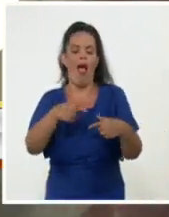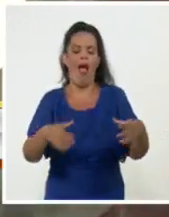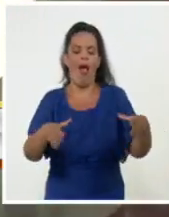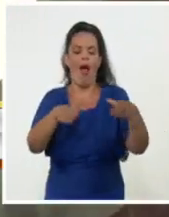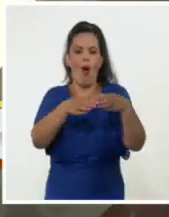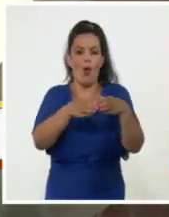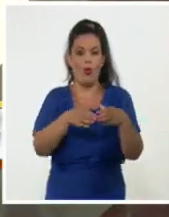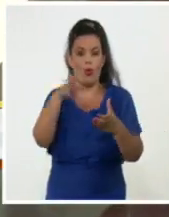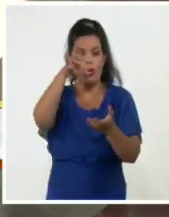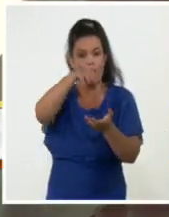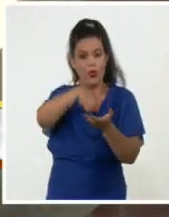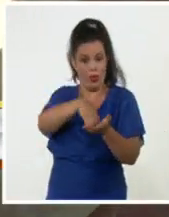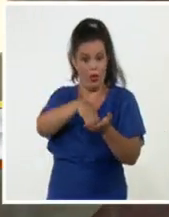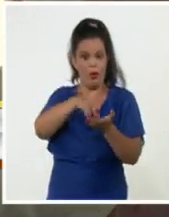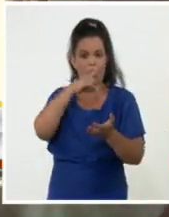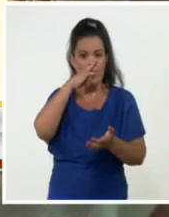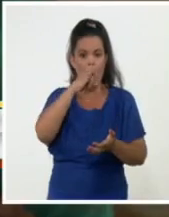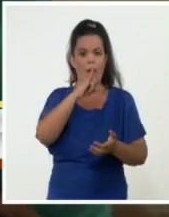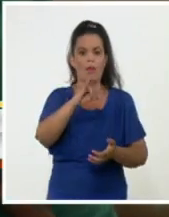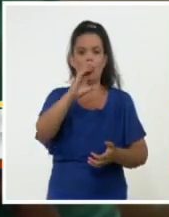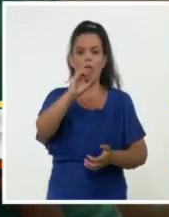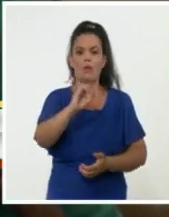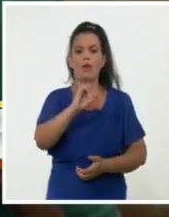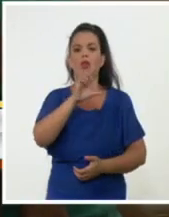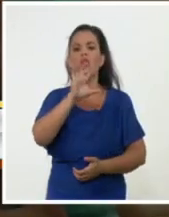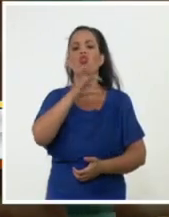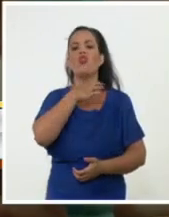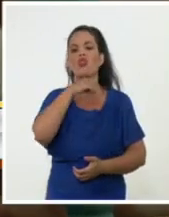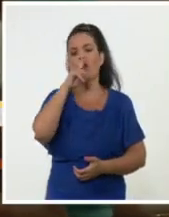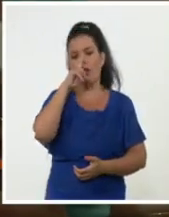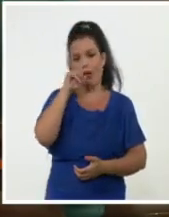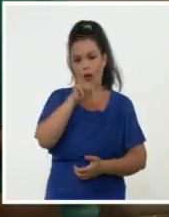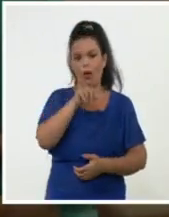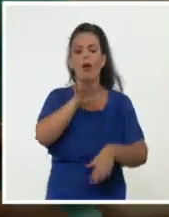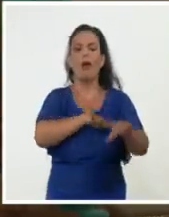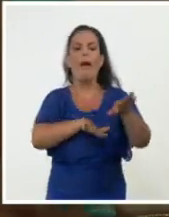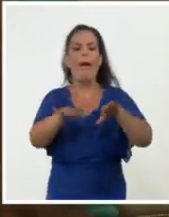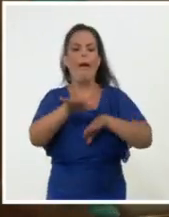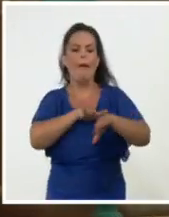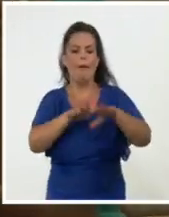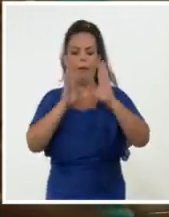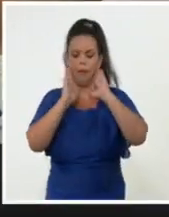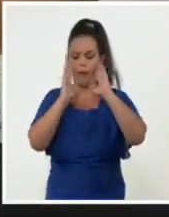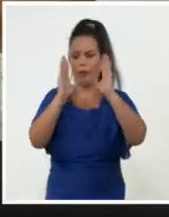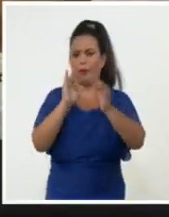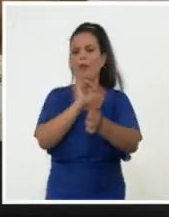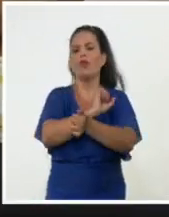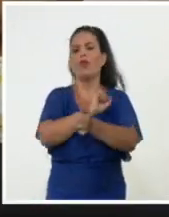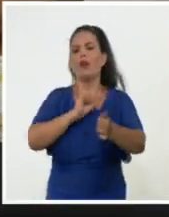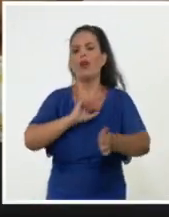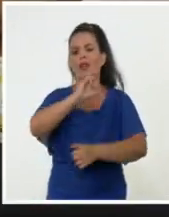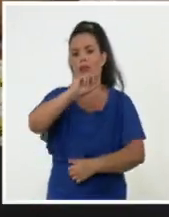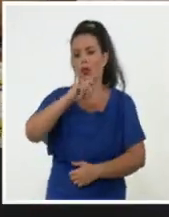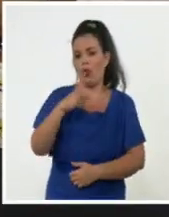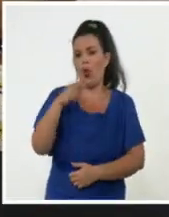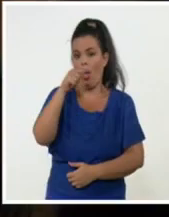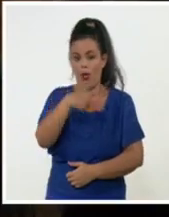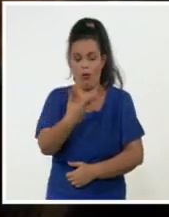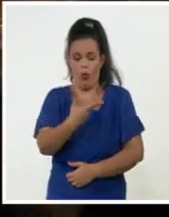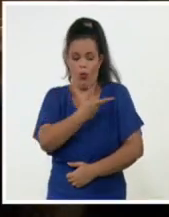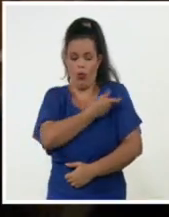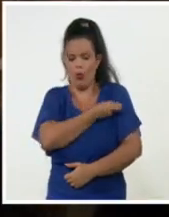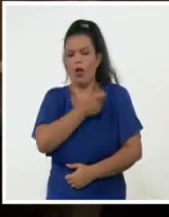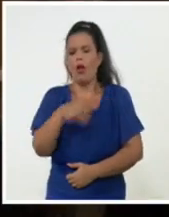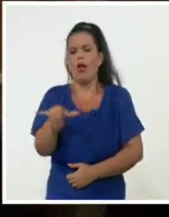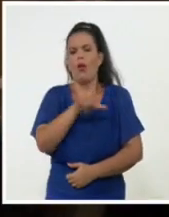Biopreparados, encargados de la formulación, llenado, inspección visual y envases de la vacuna Soberana 02, y monógenos que también aplican al